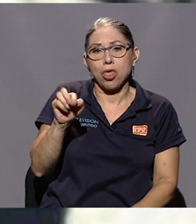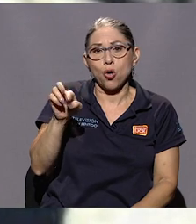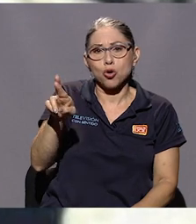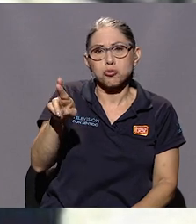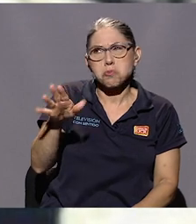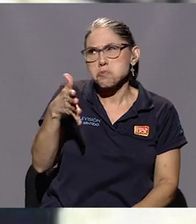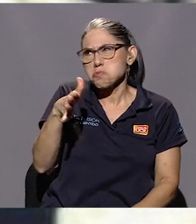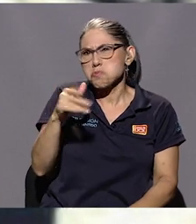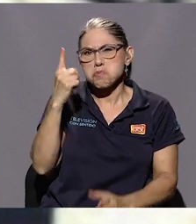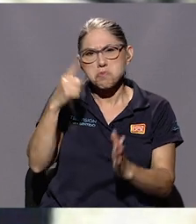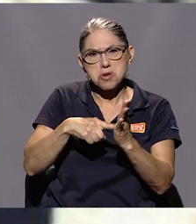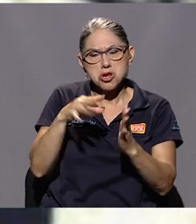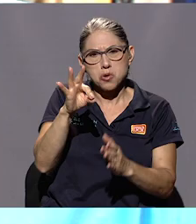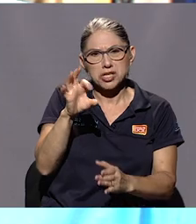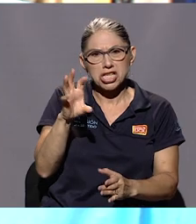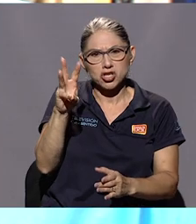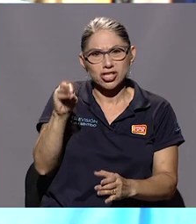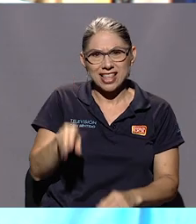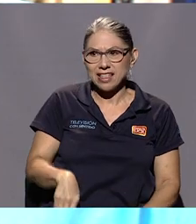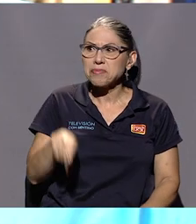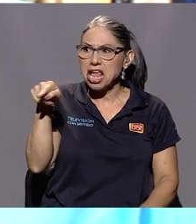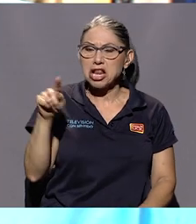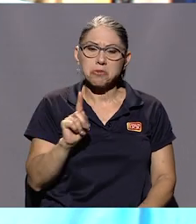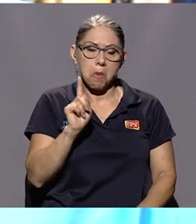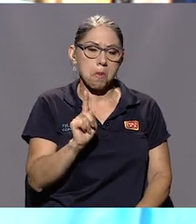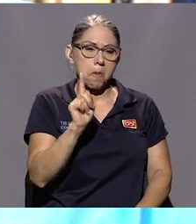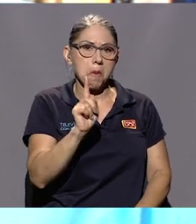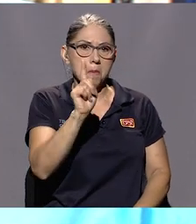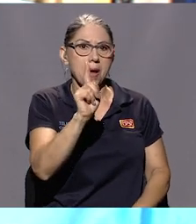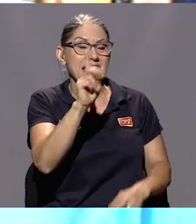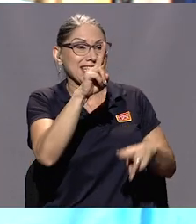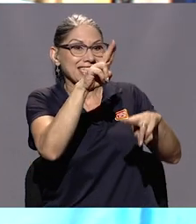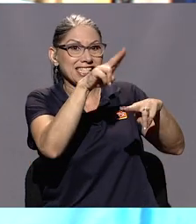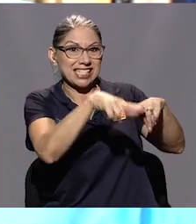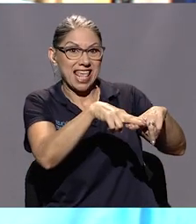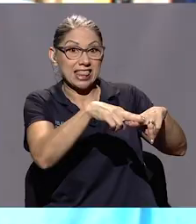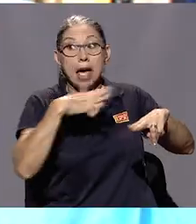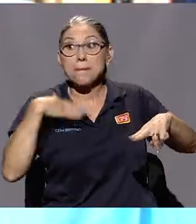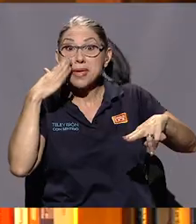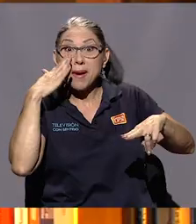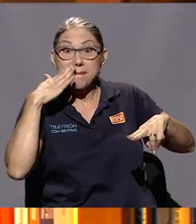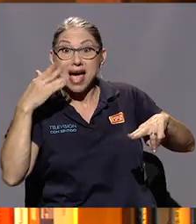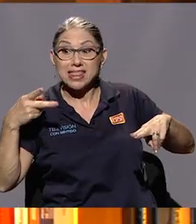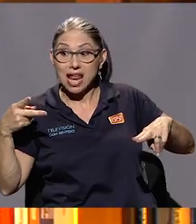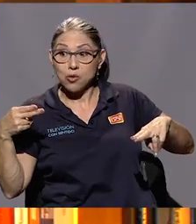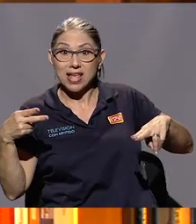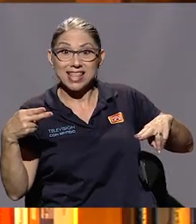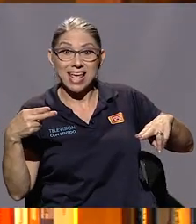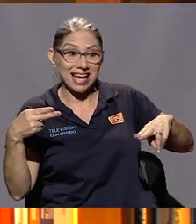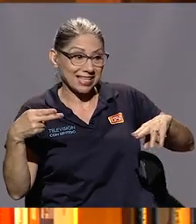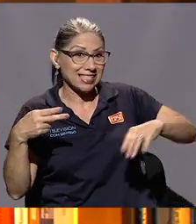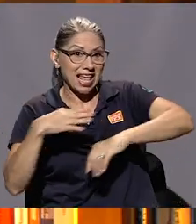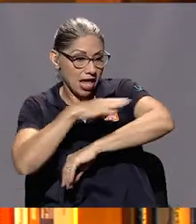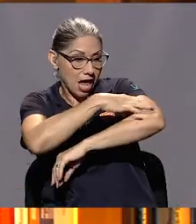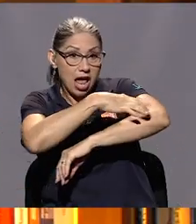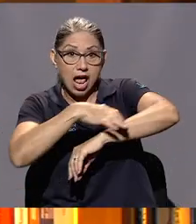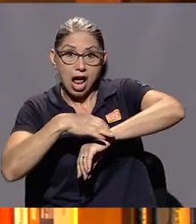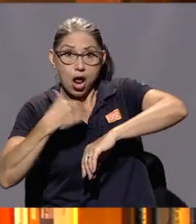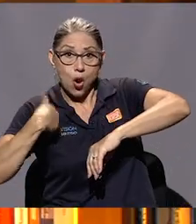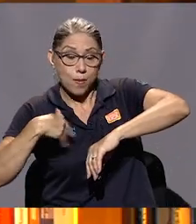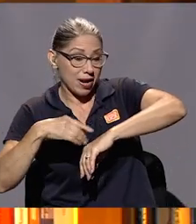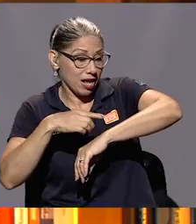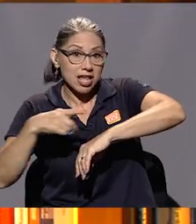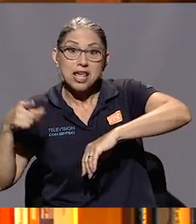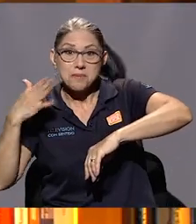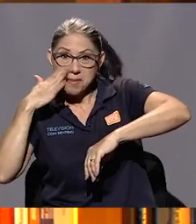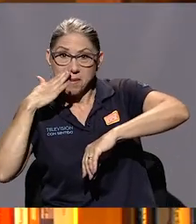de 1960. Se sienta, mamá trae unas tijeras y corta el yeso que él tenía